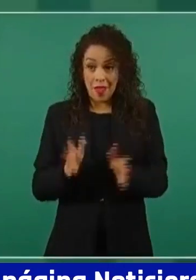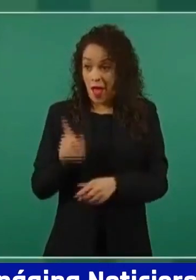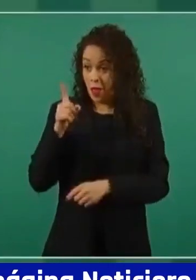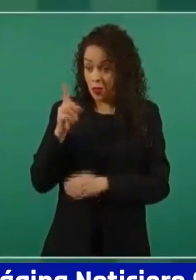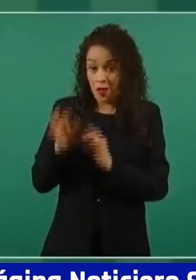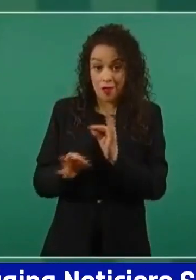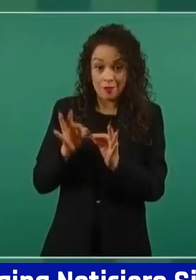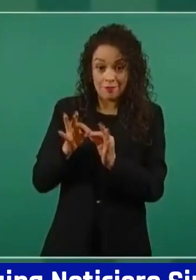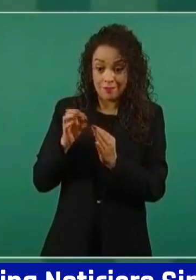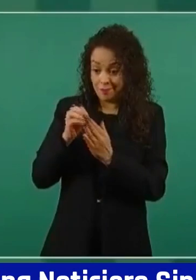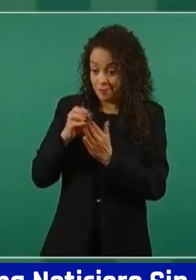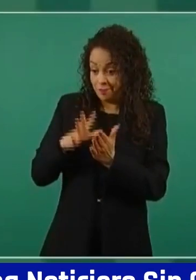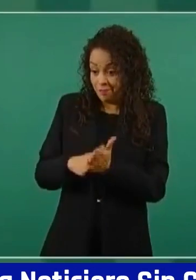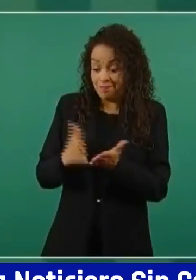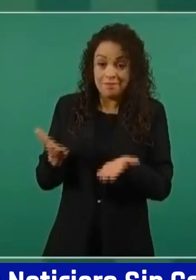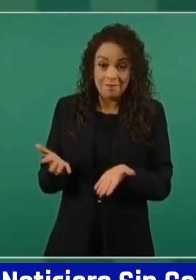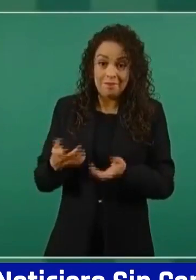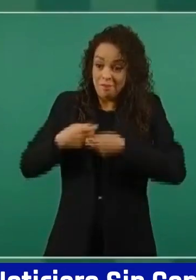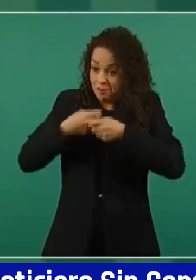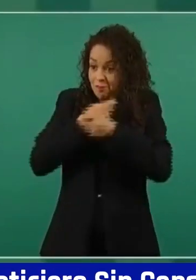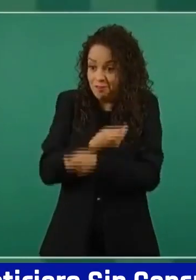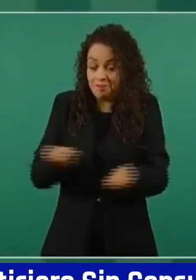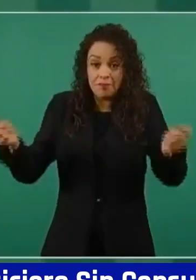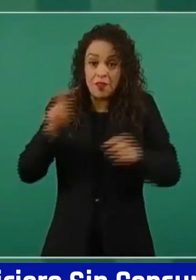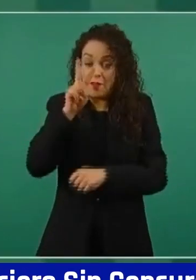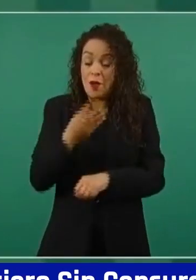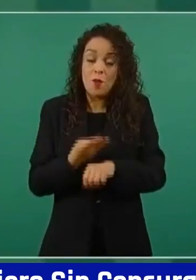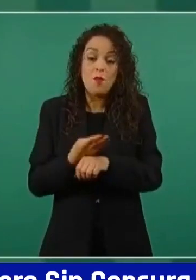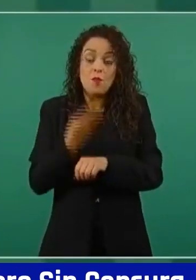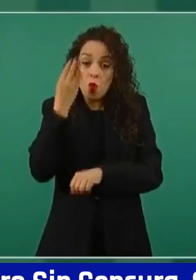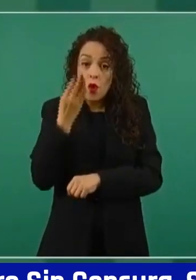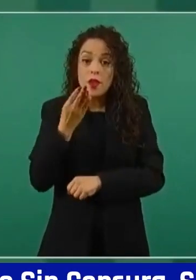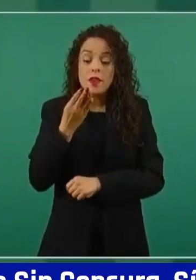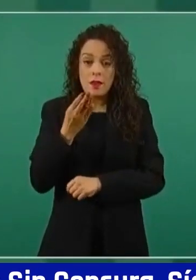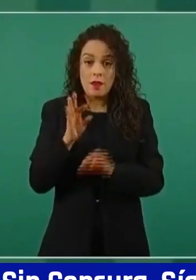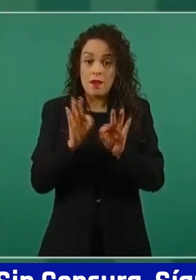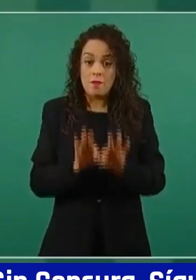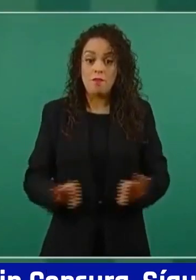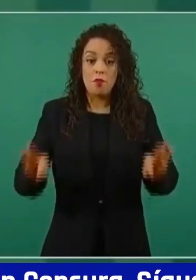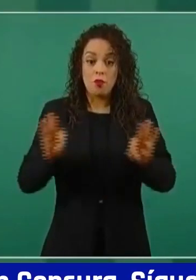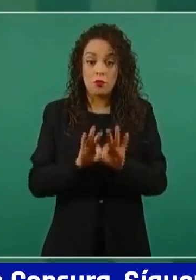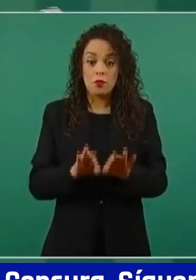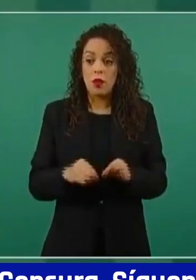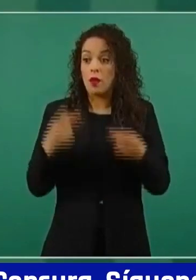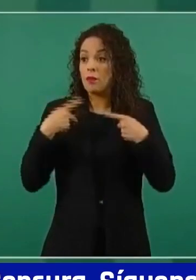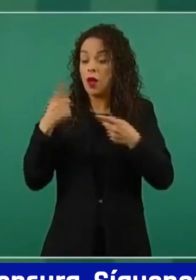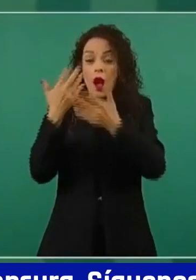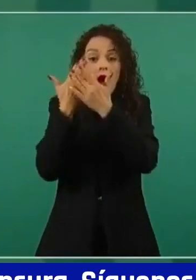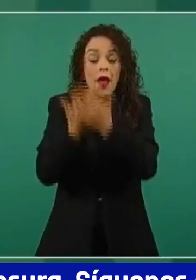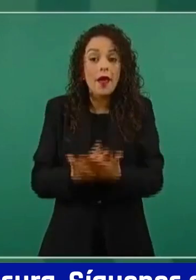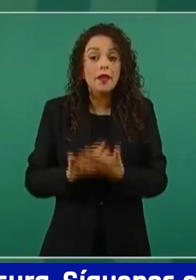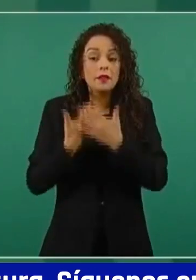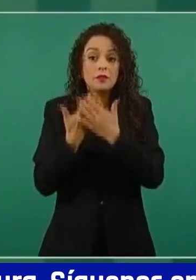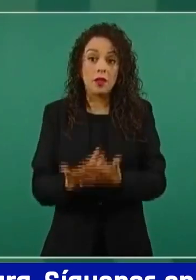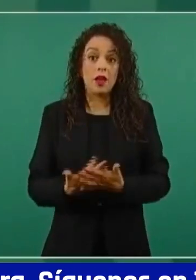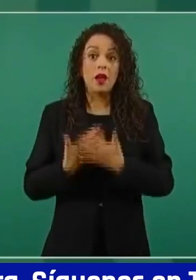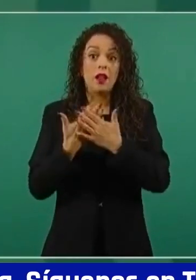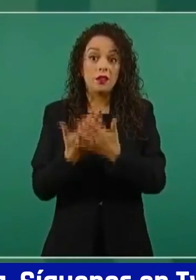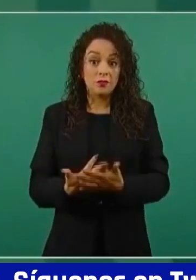Gracias. eso es muy importante para muchos que estaban en espera y se hizo